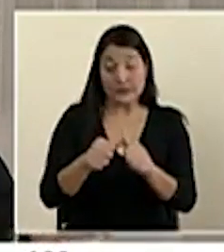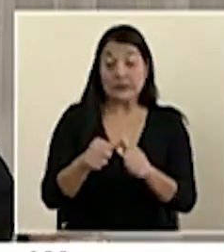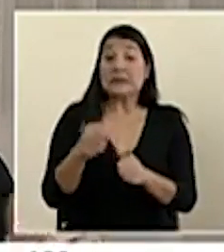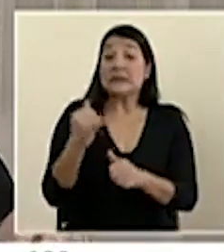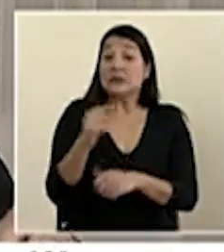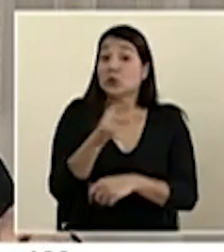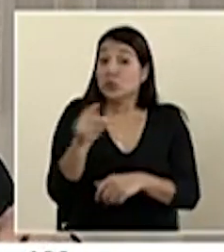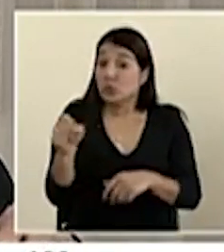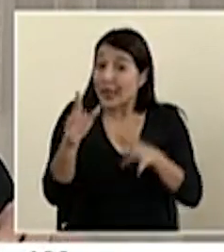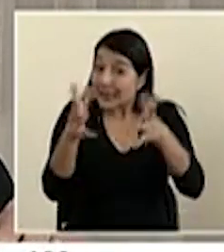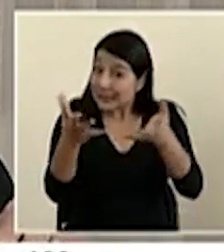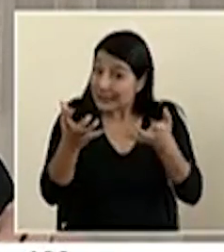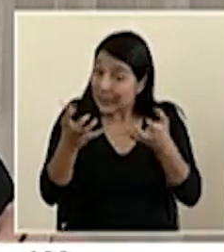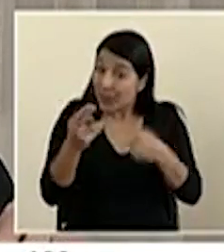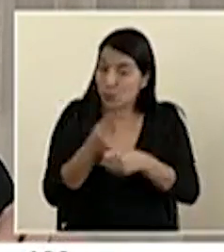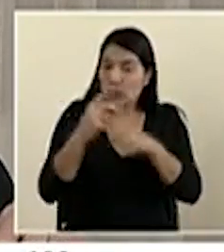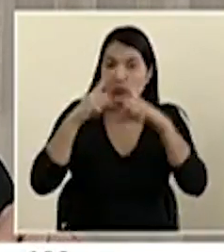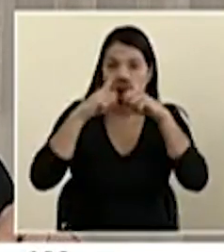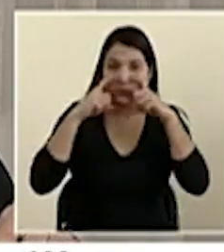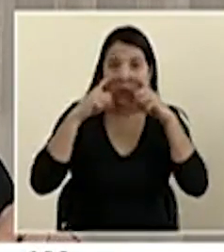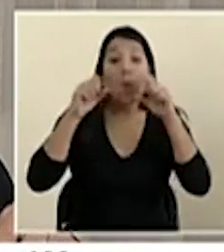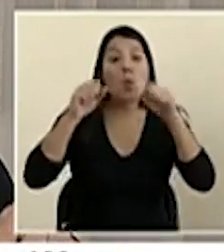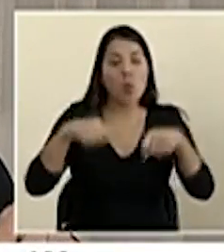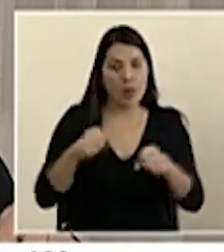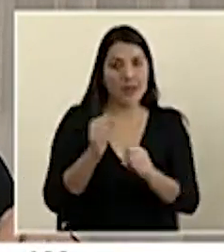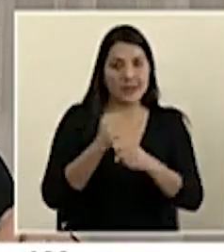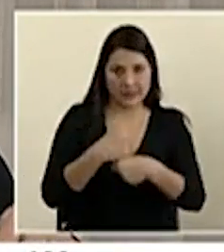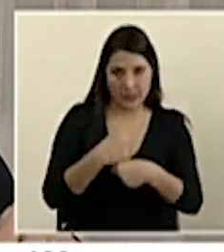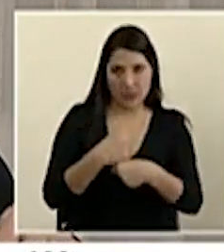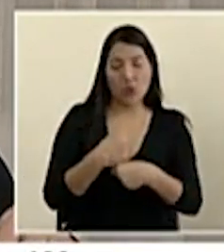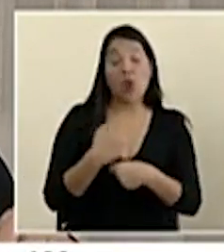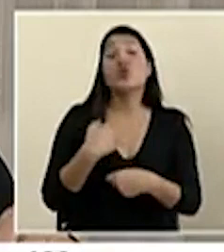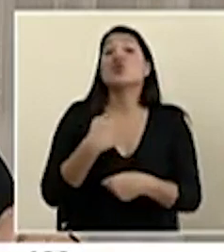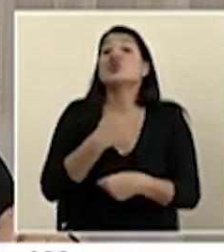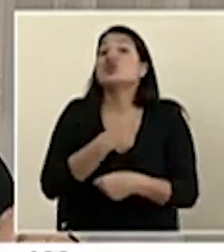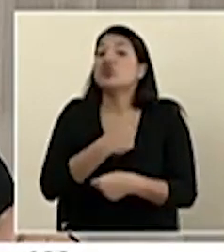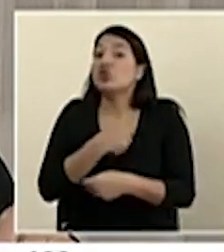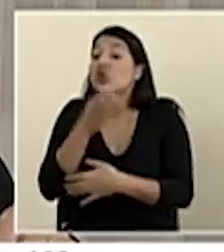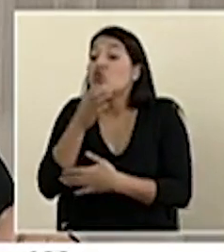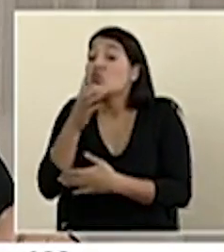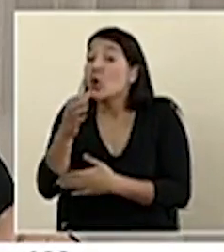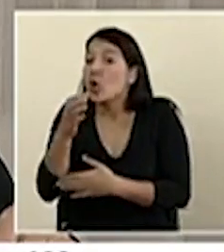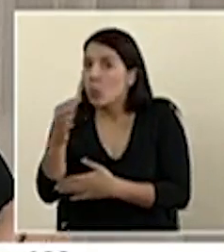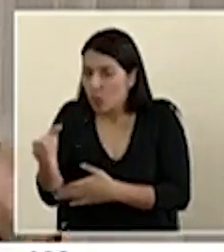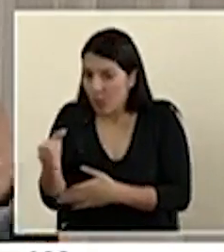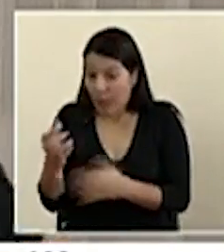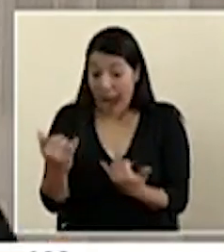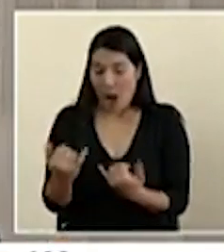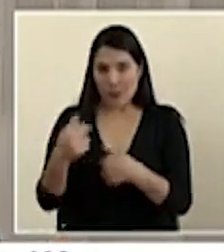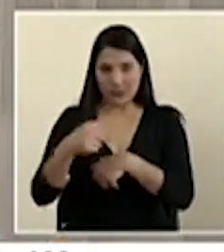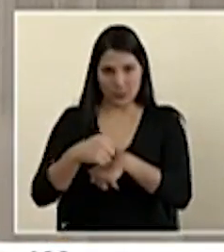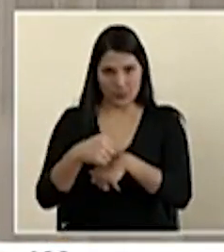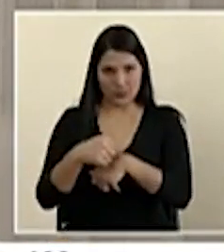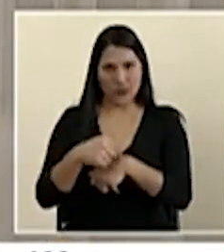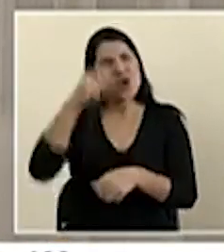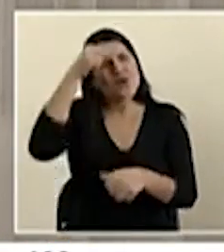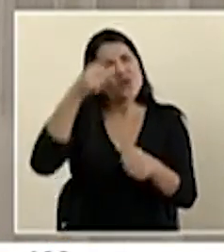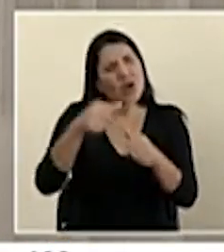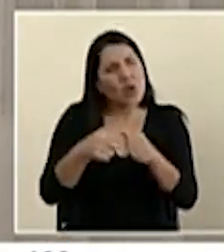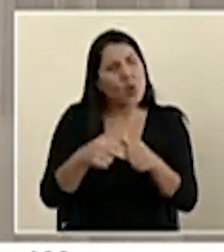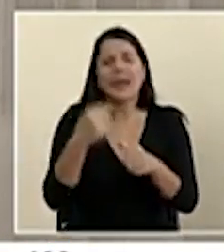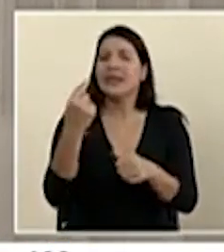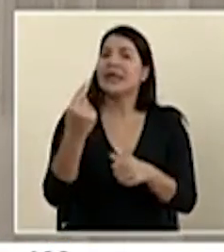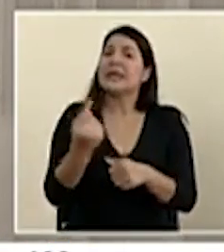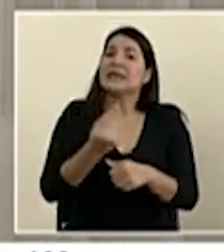momento hemos prohibido el uso de mascarilla. Sí la hemos recomendado. En el momento epidemiológico en que estamos, recordemos que las recomendaciones van